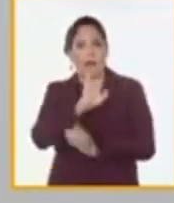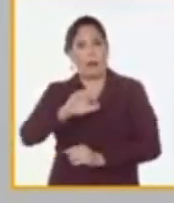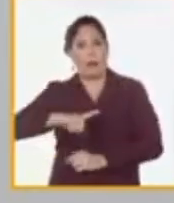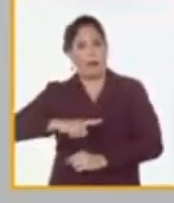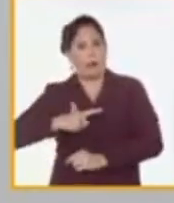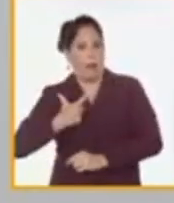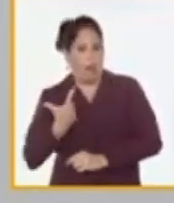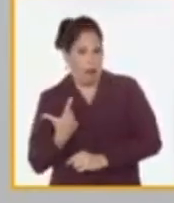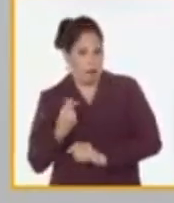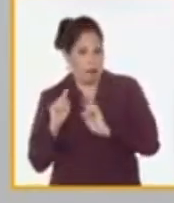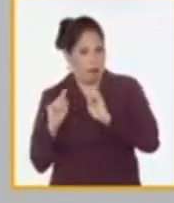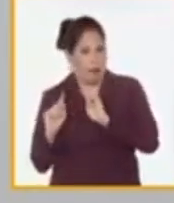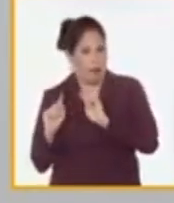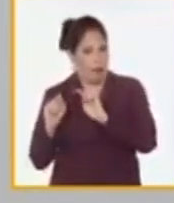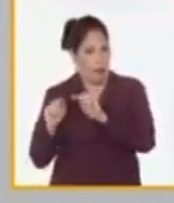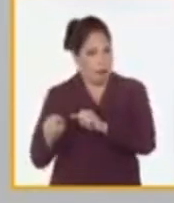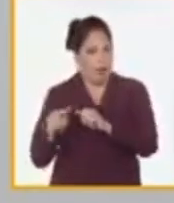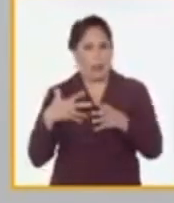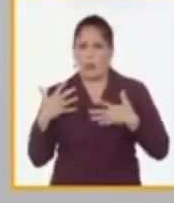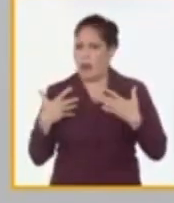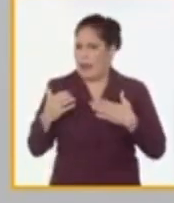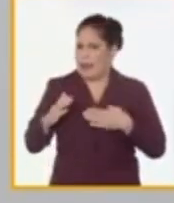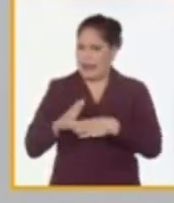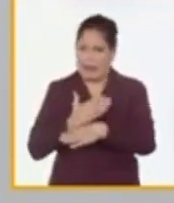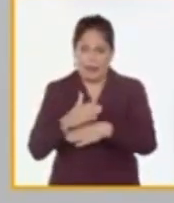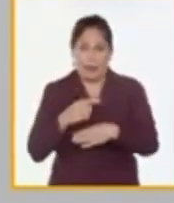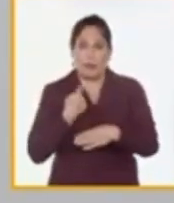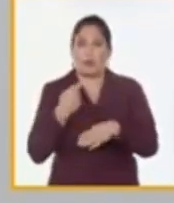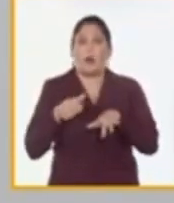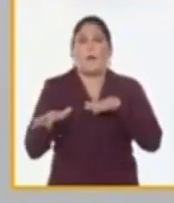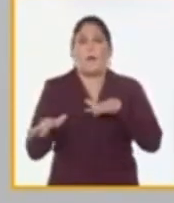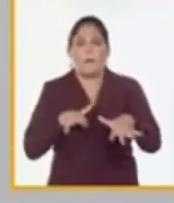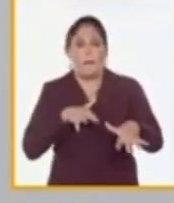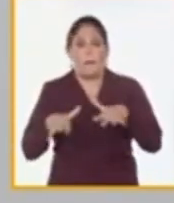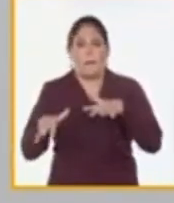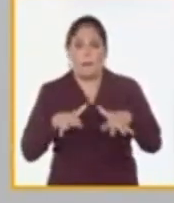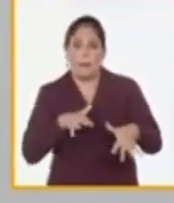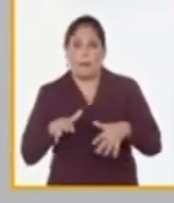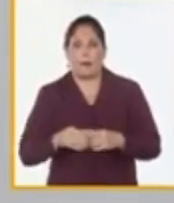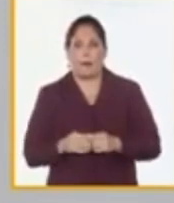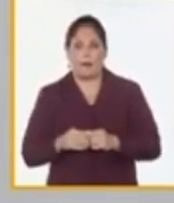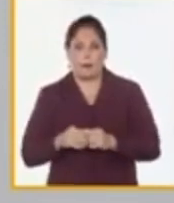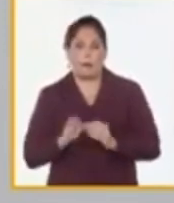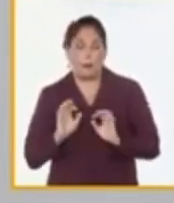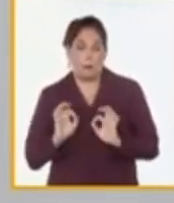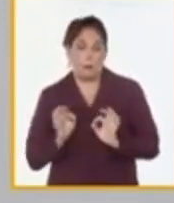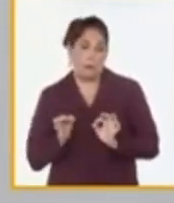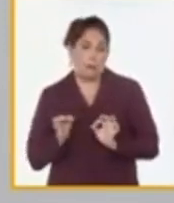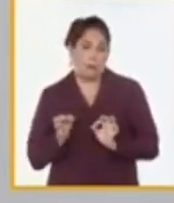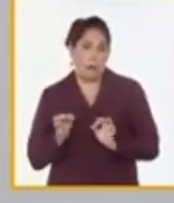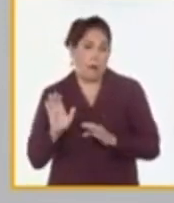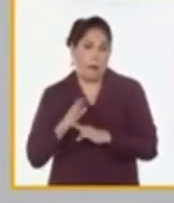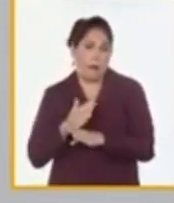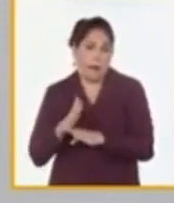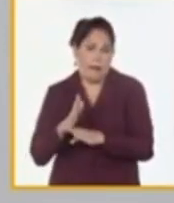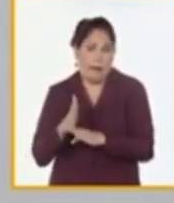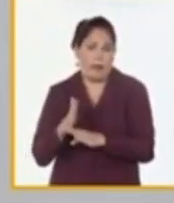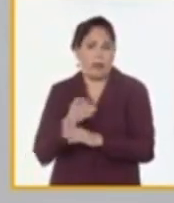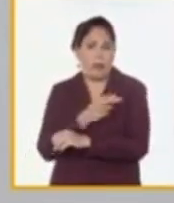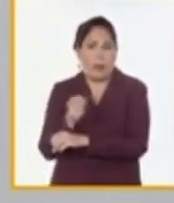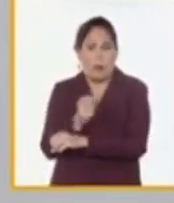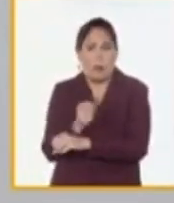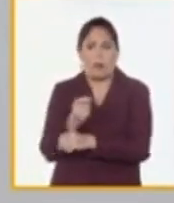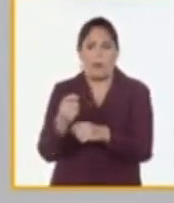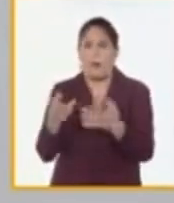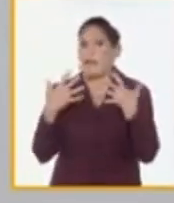arte, que están preparando un grupo grande de cursos de